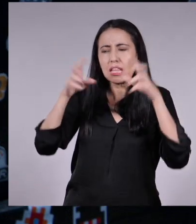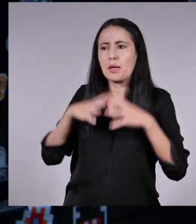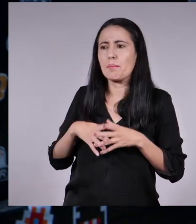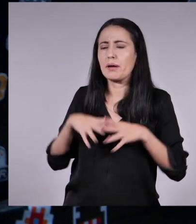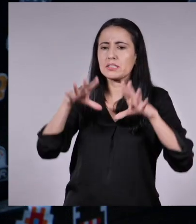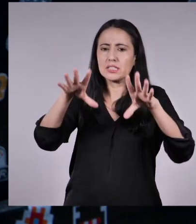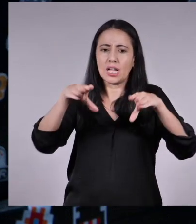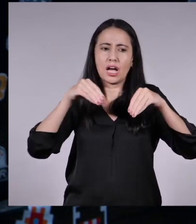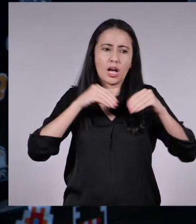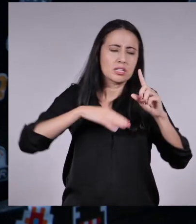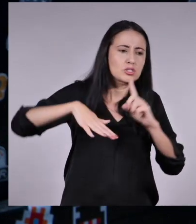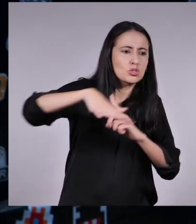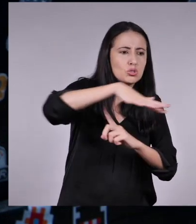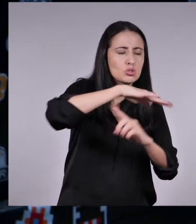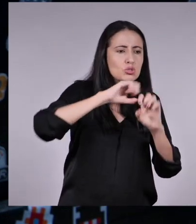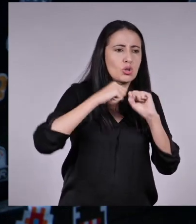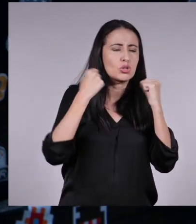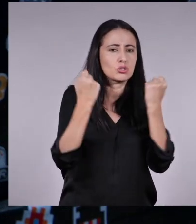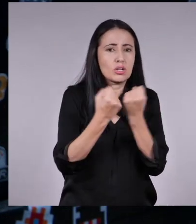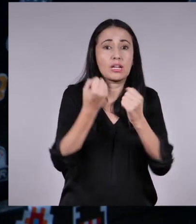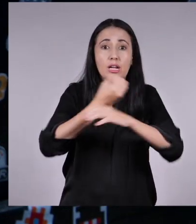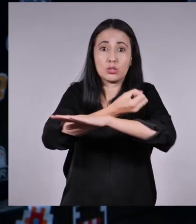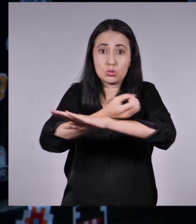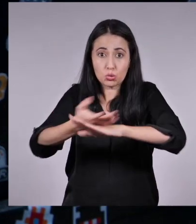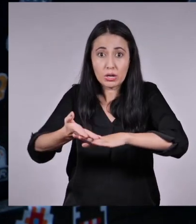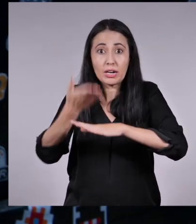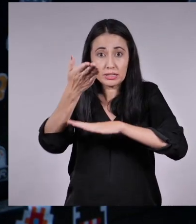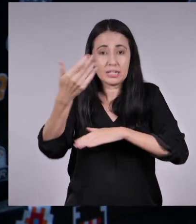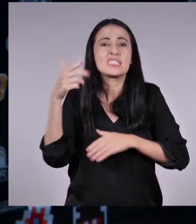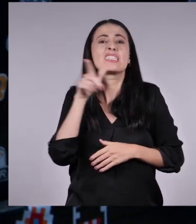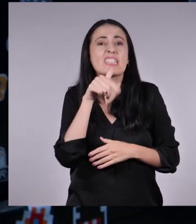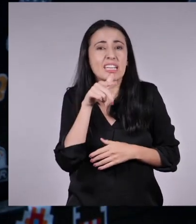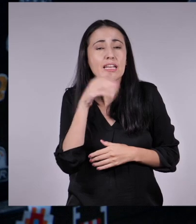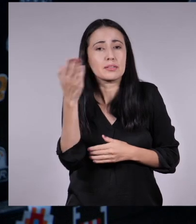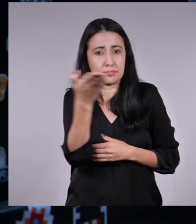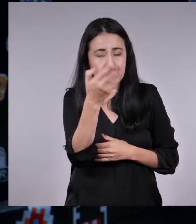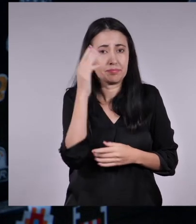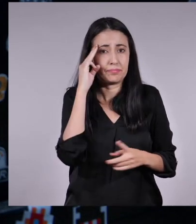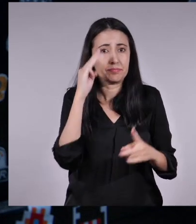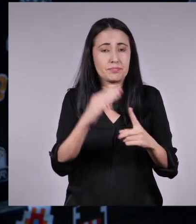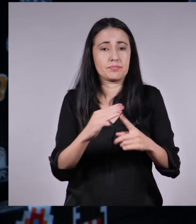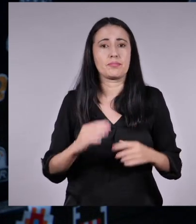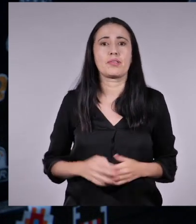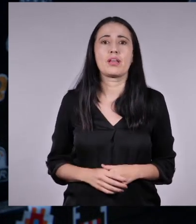sus recomendaciones, por favor, chat. Déjenlo en los comentarios para poder seguirlos.